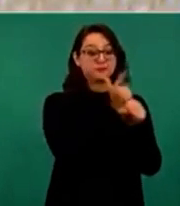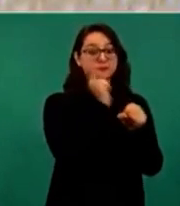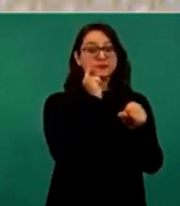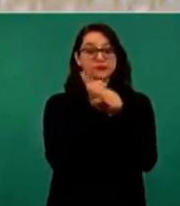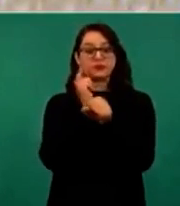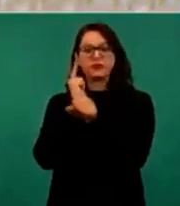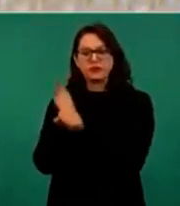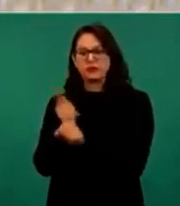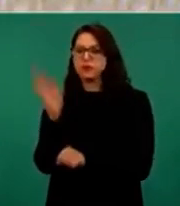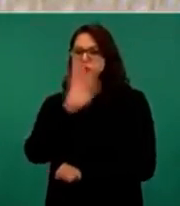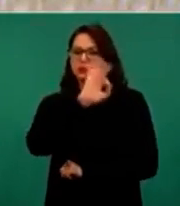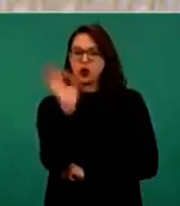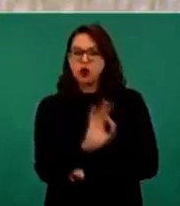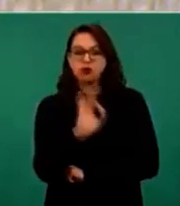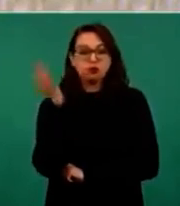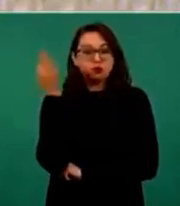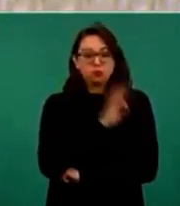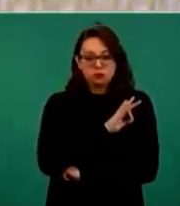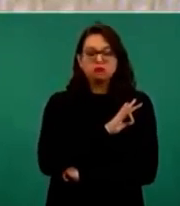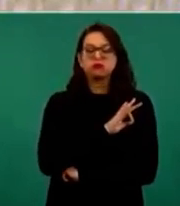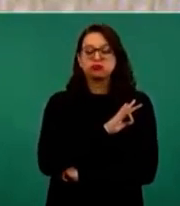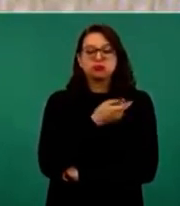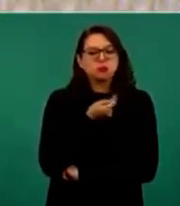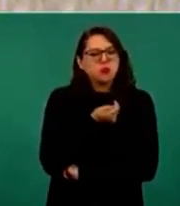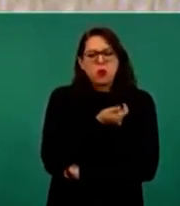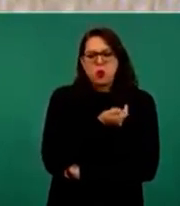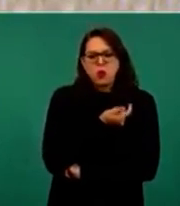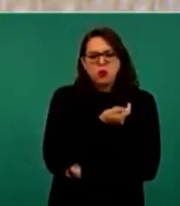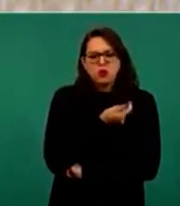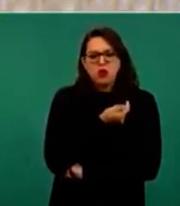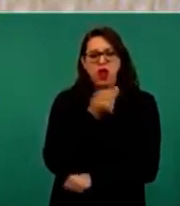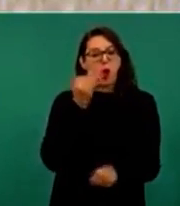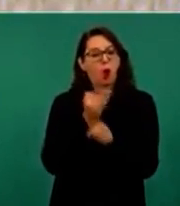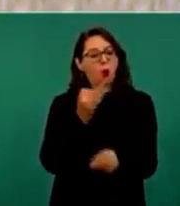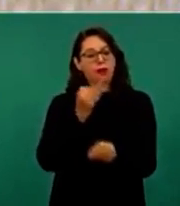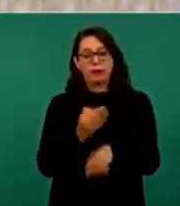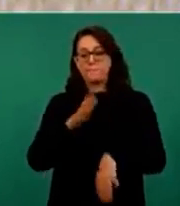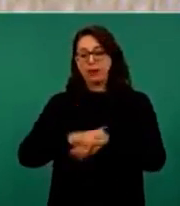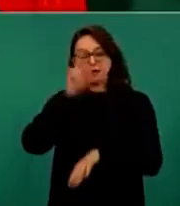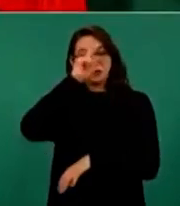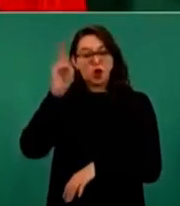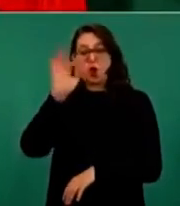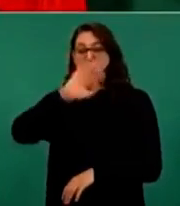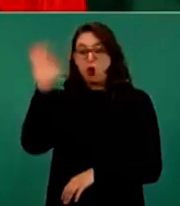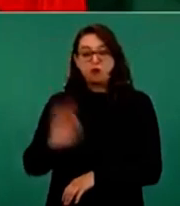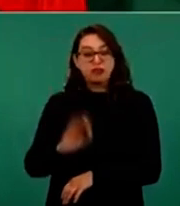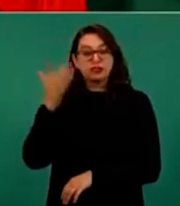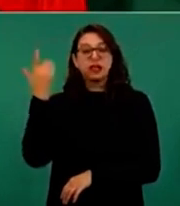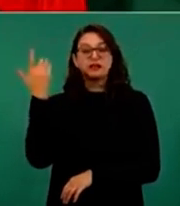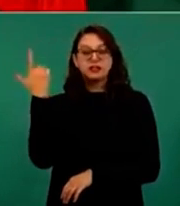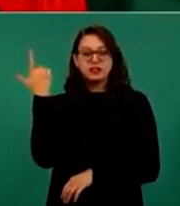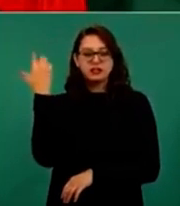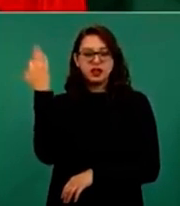de ofertas falsas, pero son muy pocos. Ahorita el rey de las ofertas falsas ha sido Chedraui.